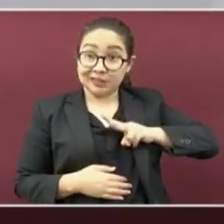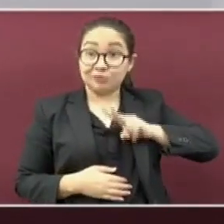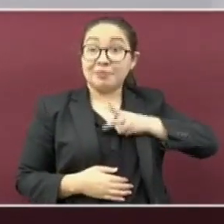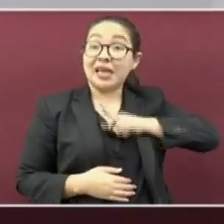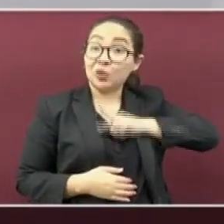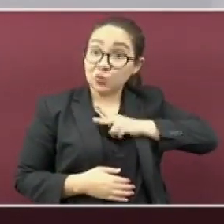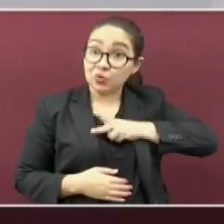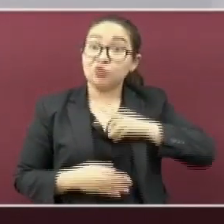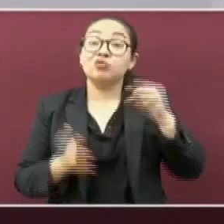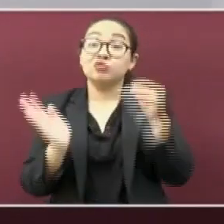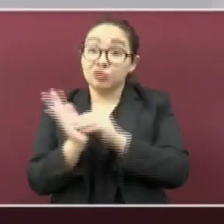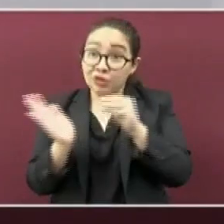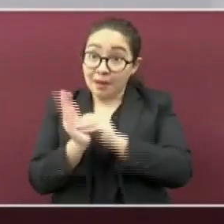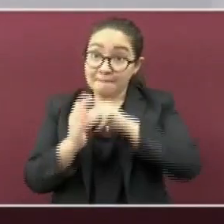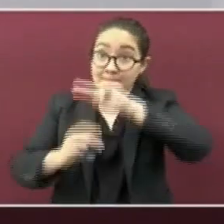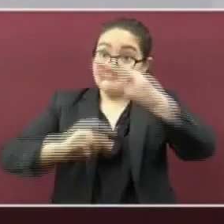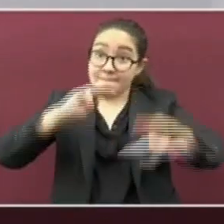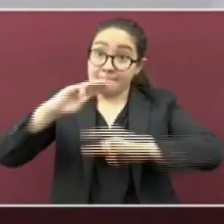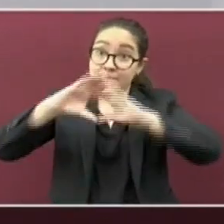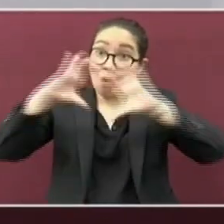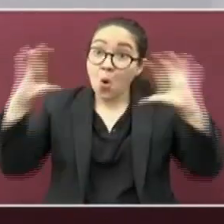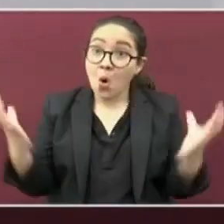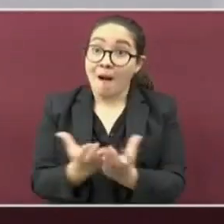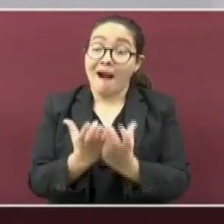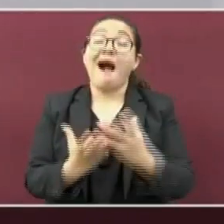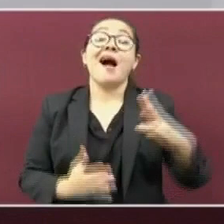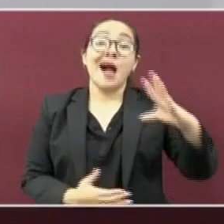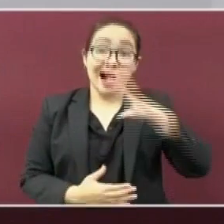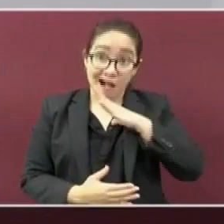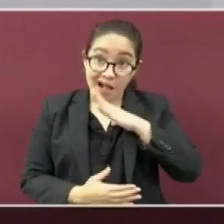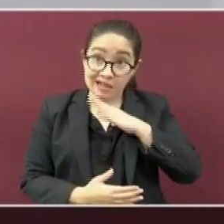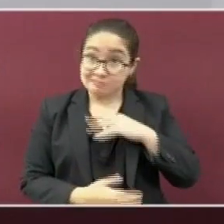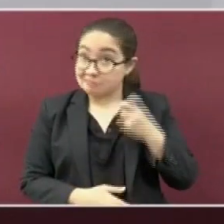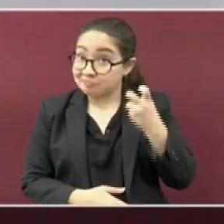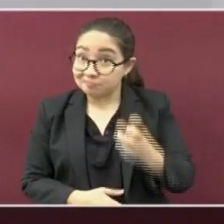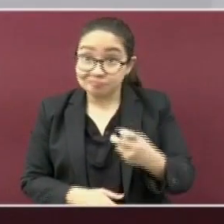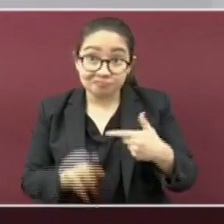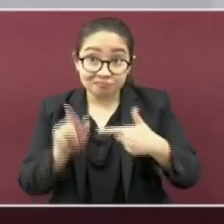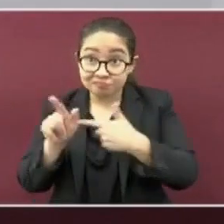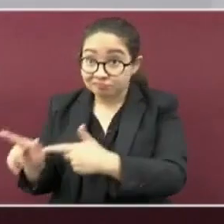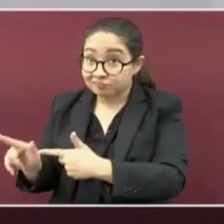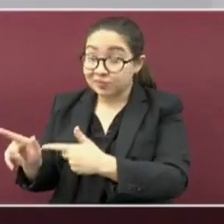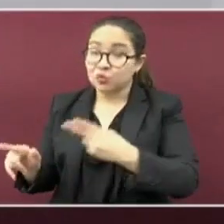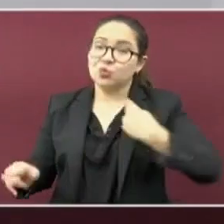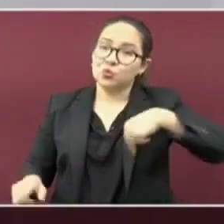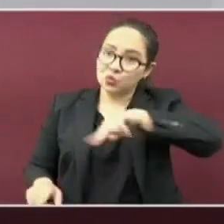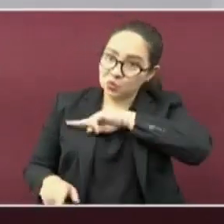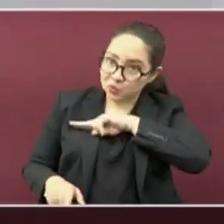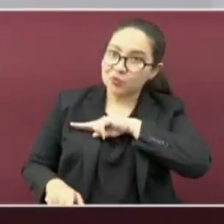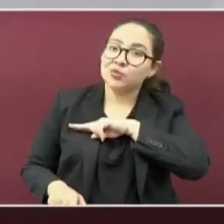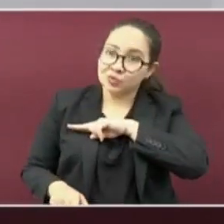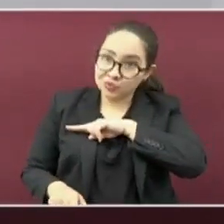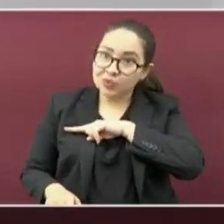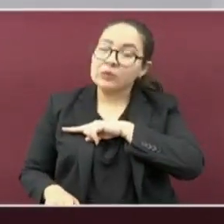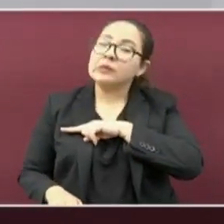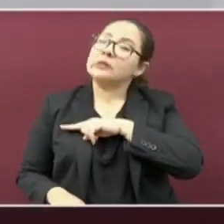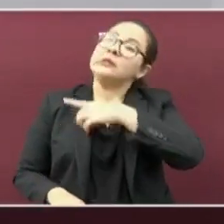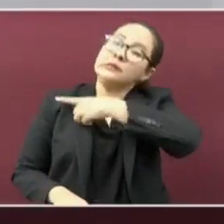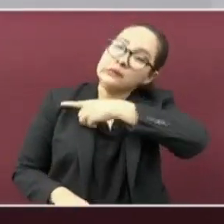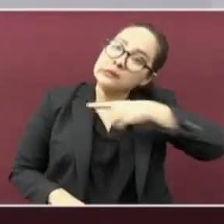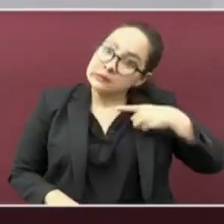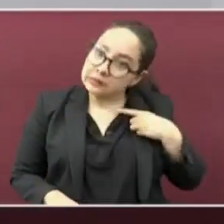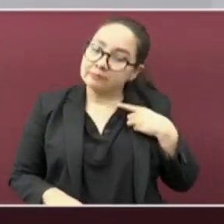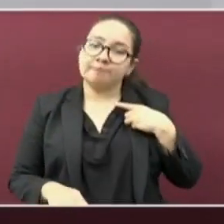en el mundo, y mientras siga siendo así, nuestro Estado debe de continuar